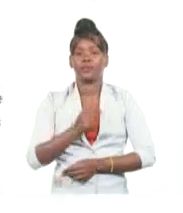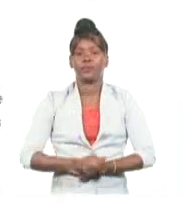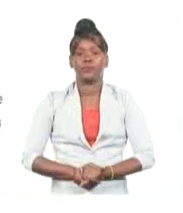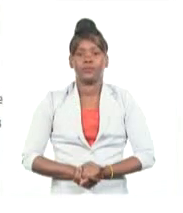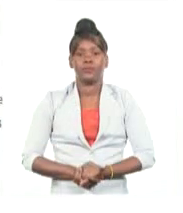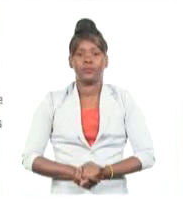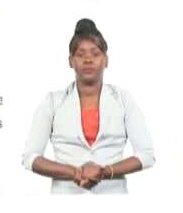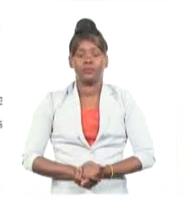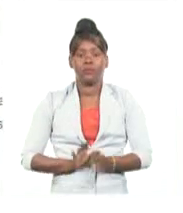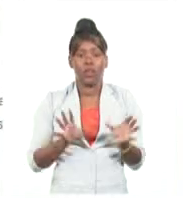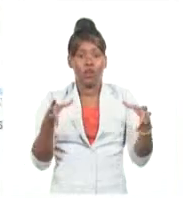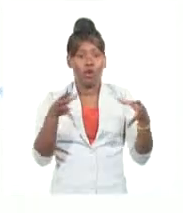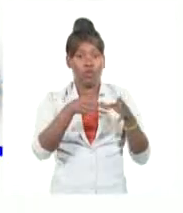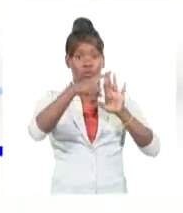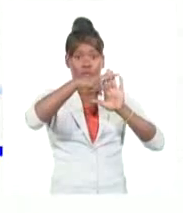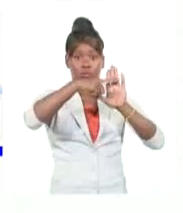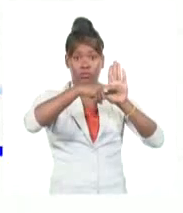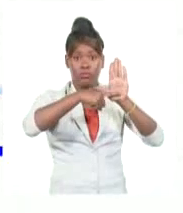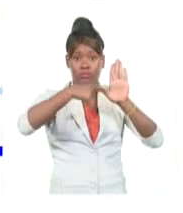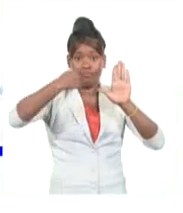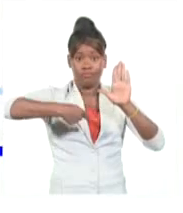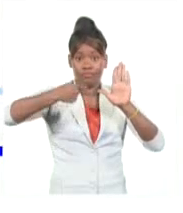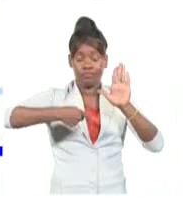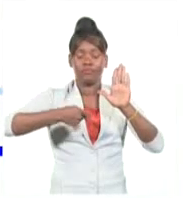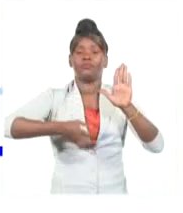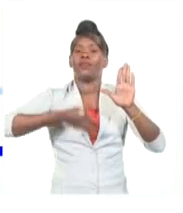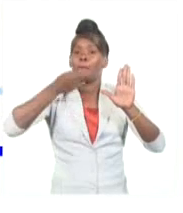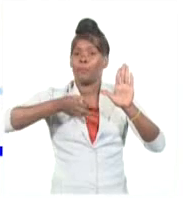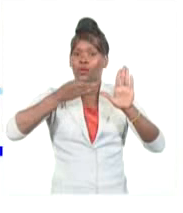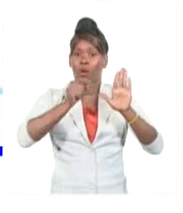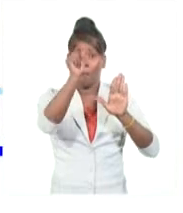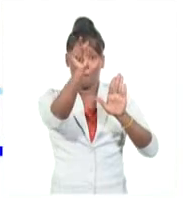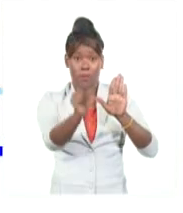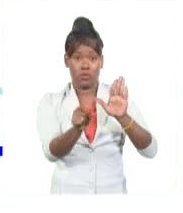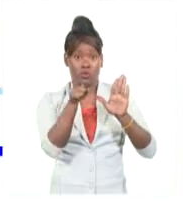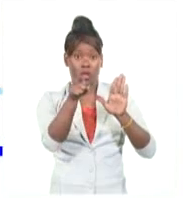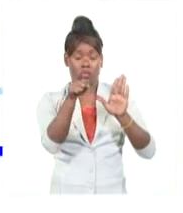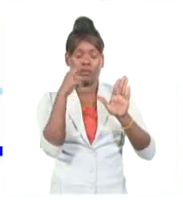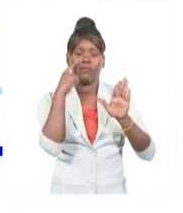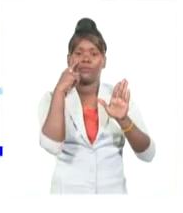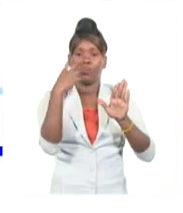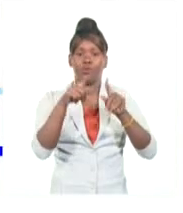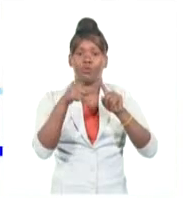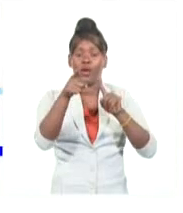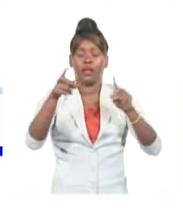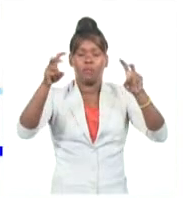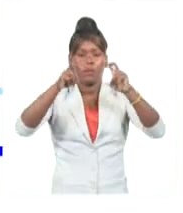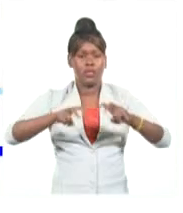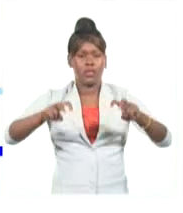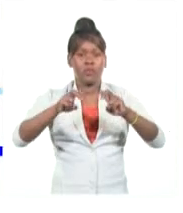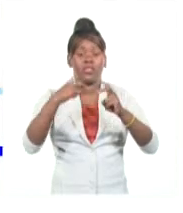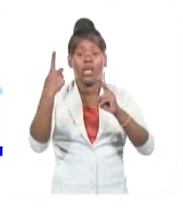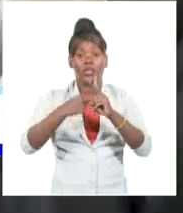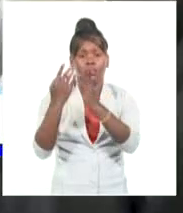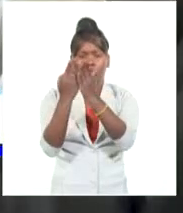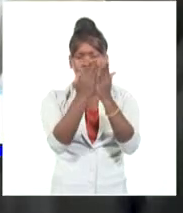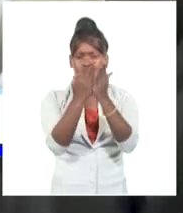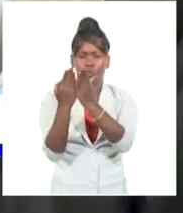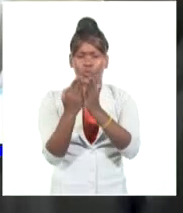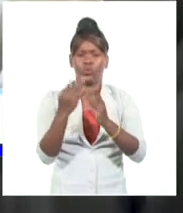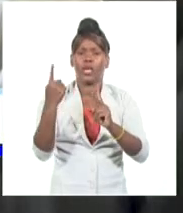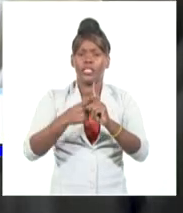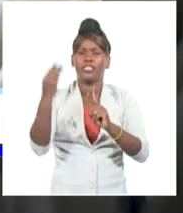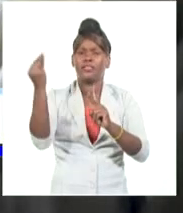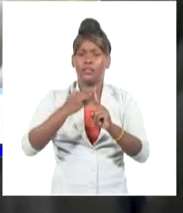El jurado confirió ese estímulo a Sarracino Magliñat por su destacada trayectoria en la investigación y sus significativas contribuciones a la